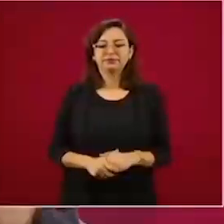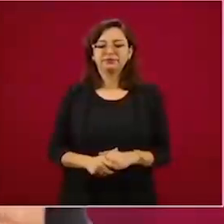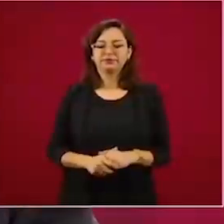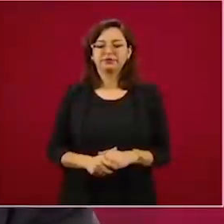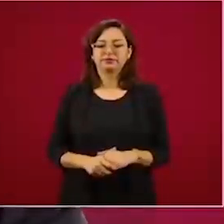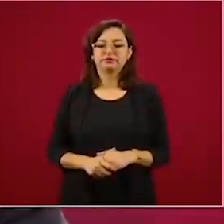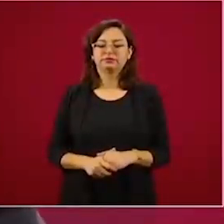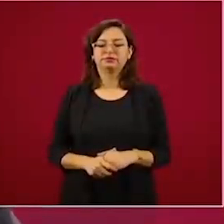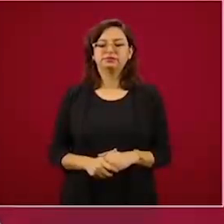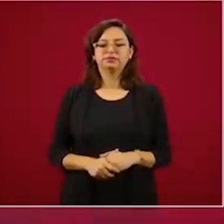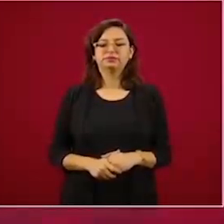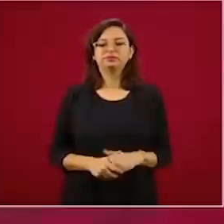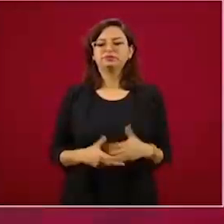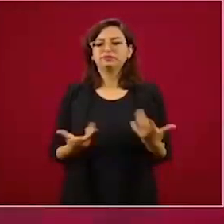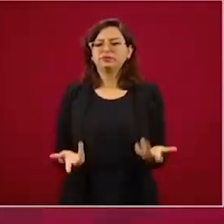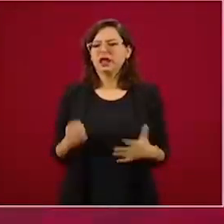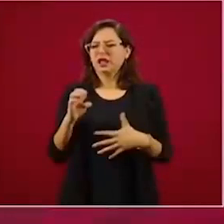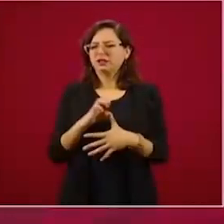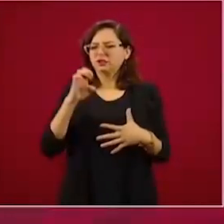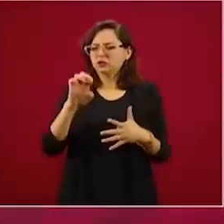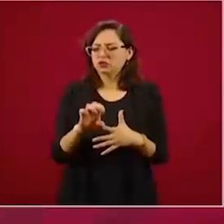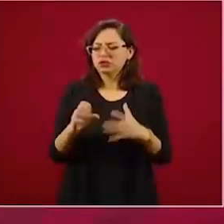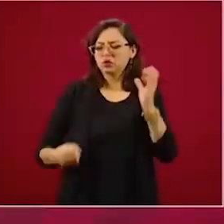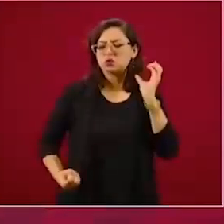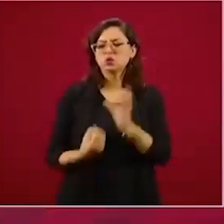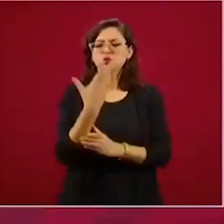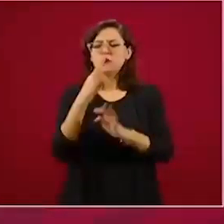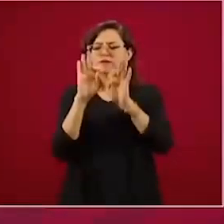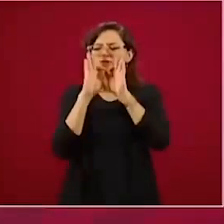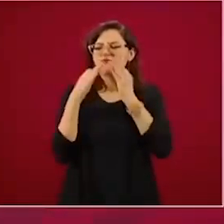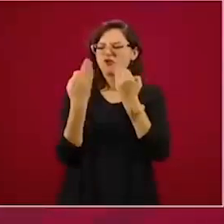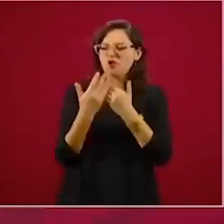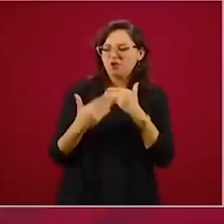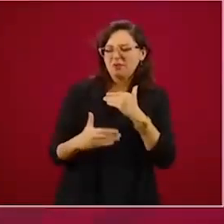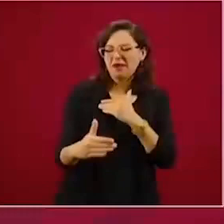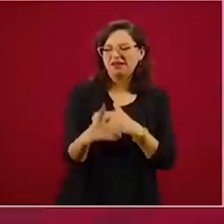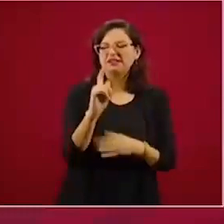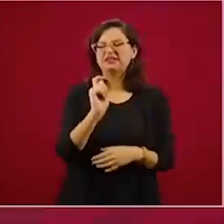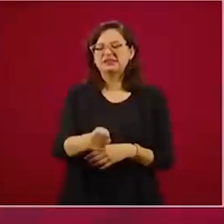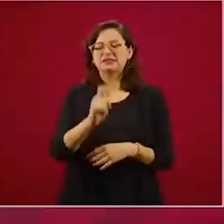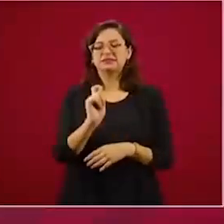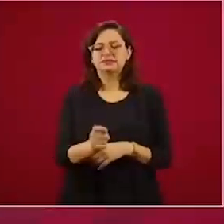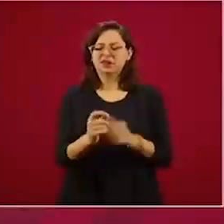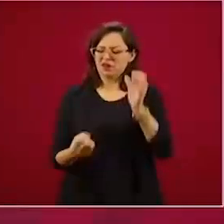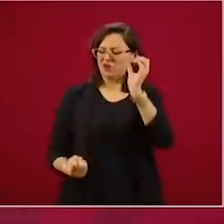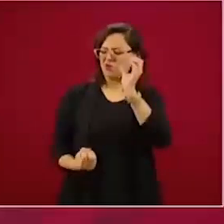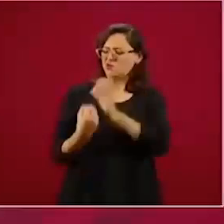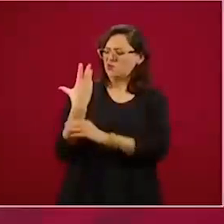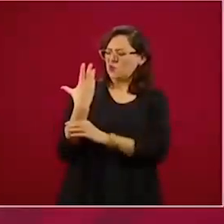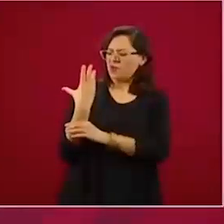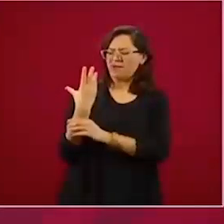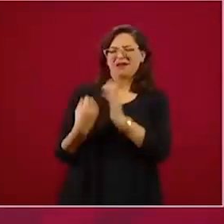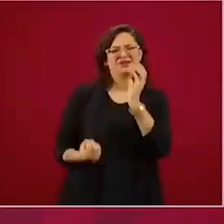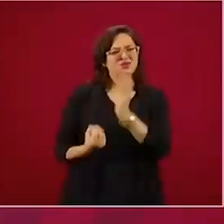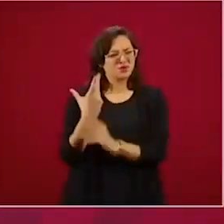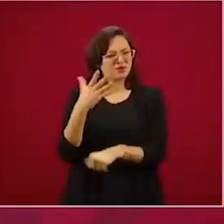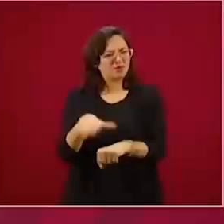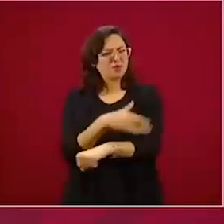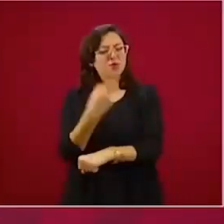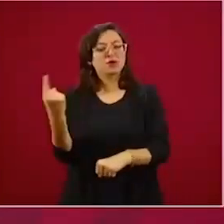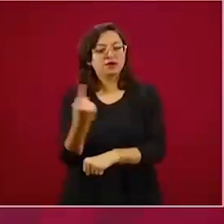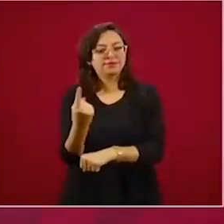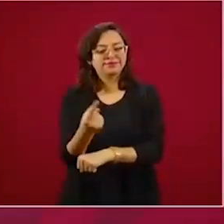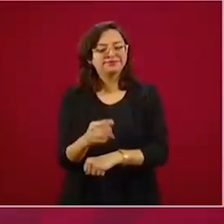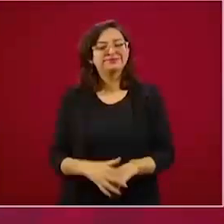¿Qué quiere decir la nueva normalidad? Le llamamos nueva porque las actitudes, los comportamientos que tenemos que